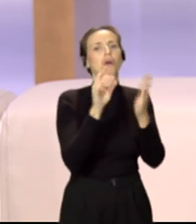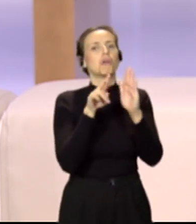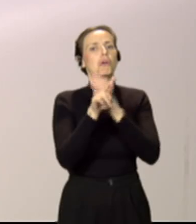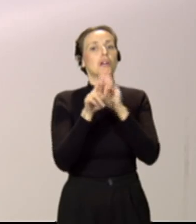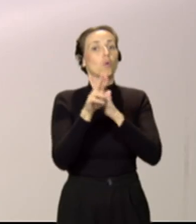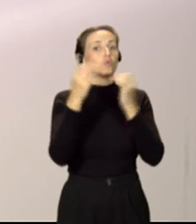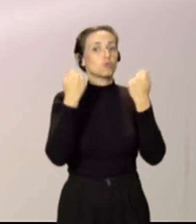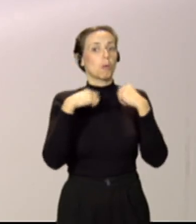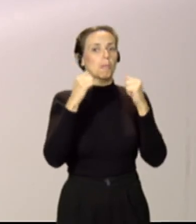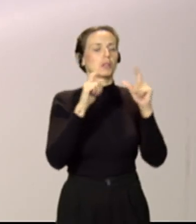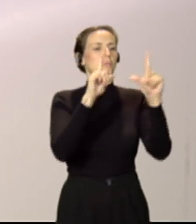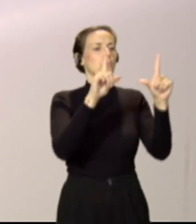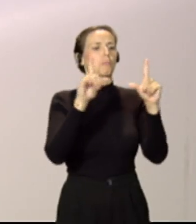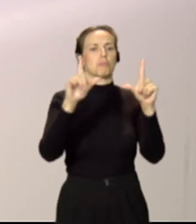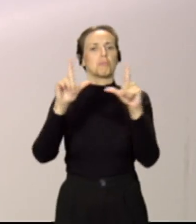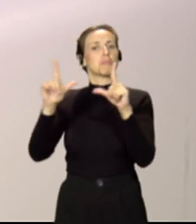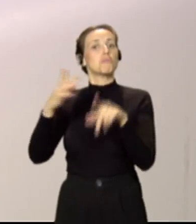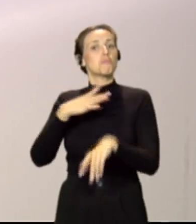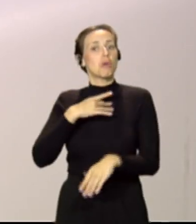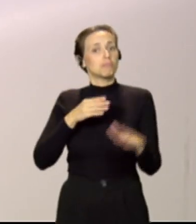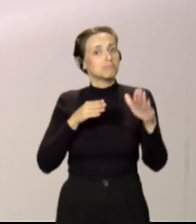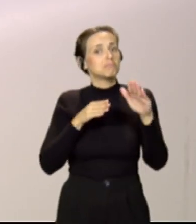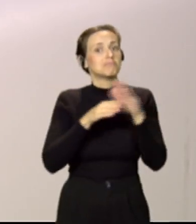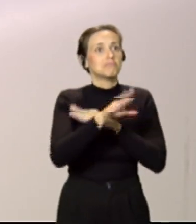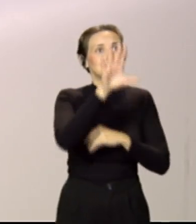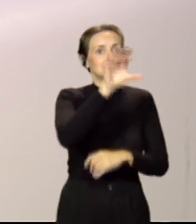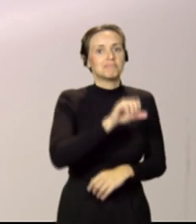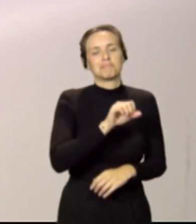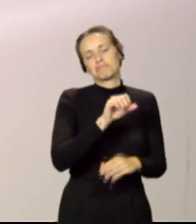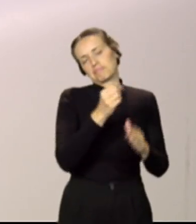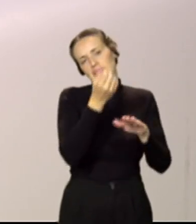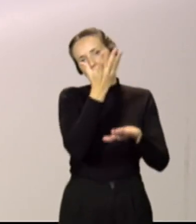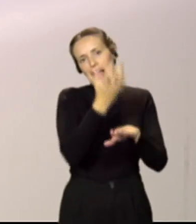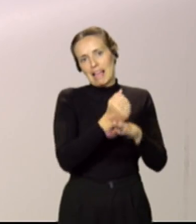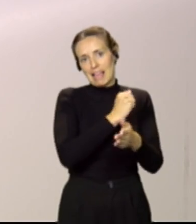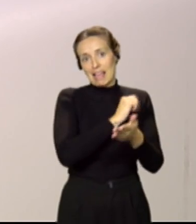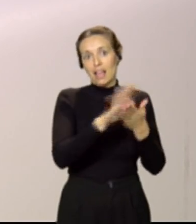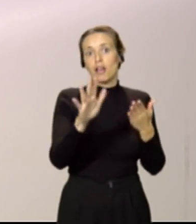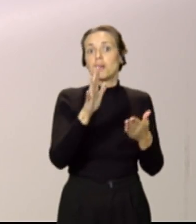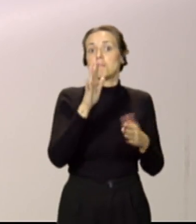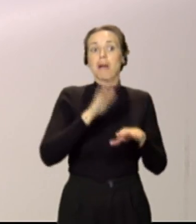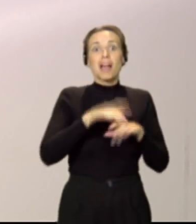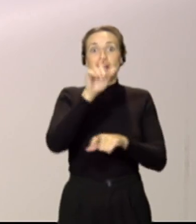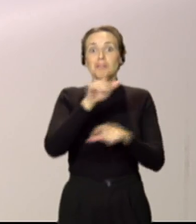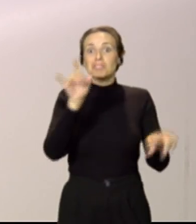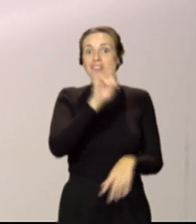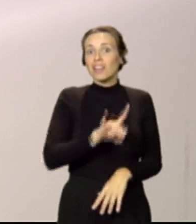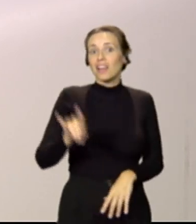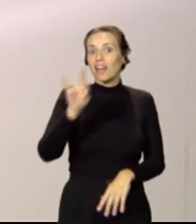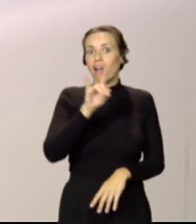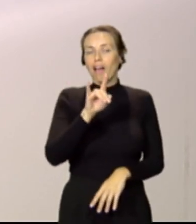prácticos que están también disponibles para facilitar la elección por parte de toda la población canaria